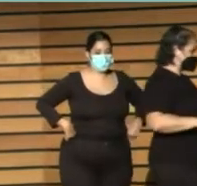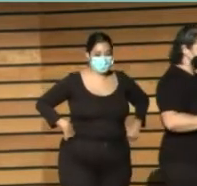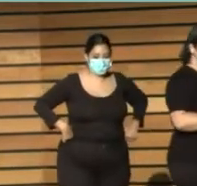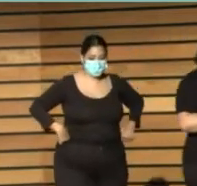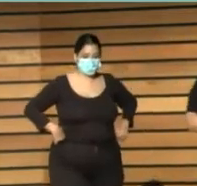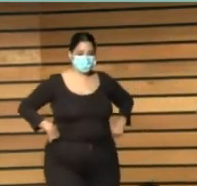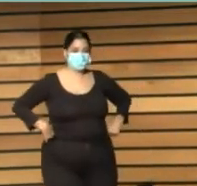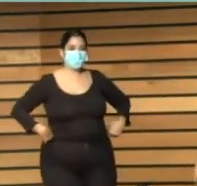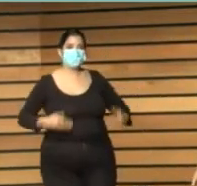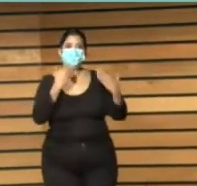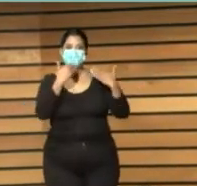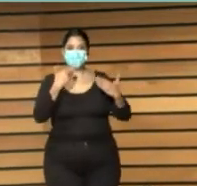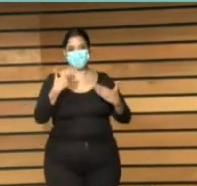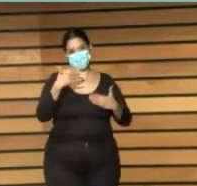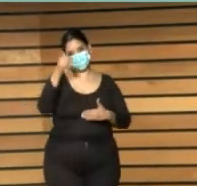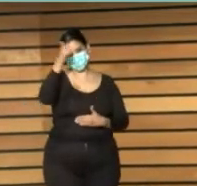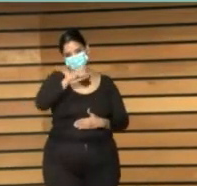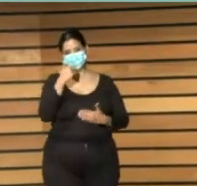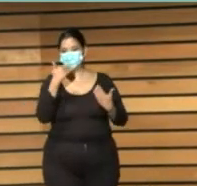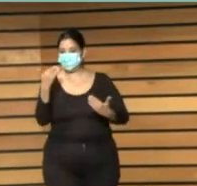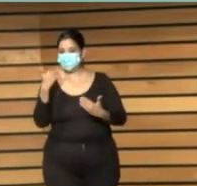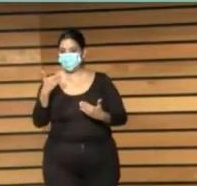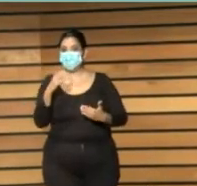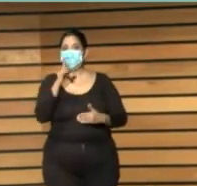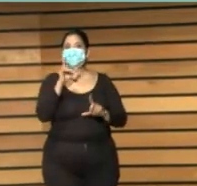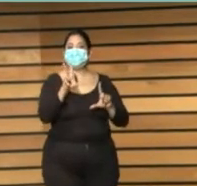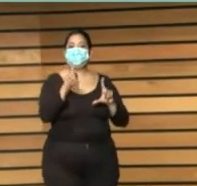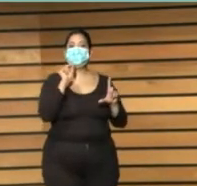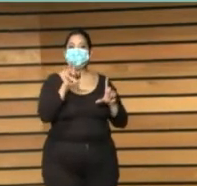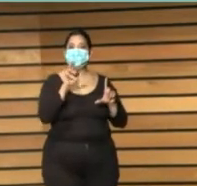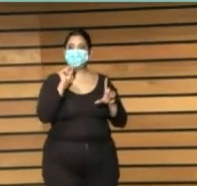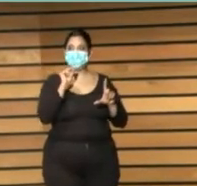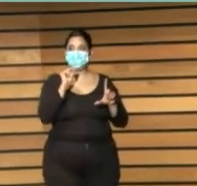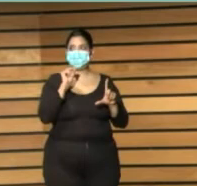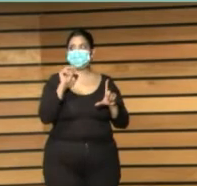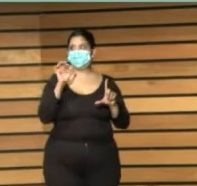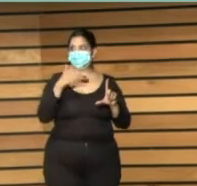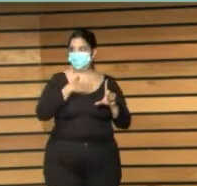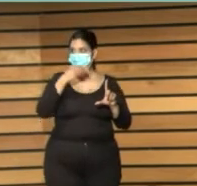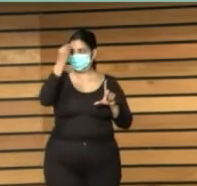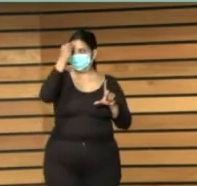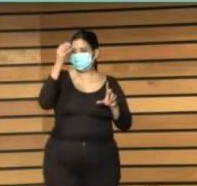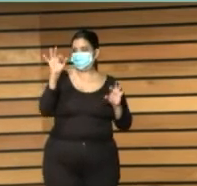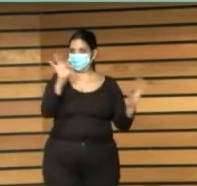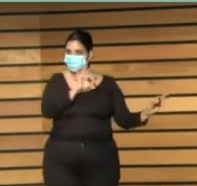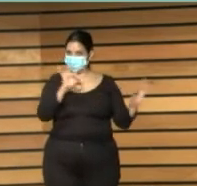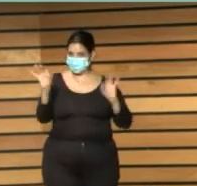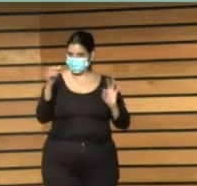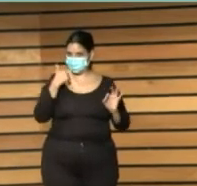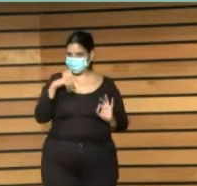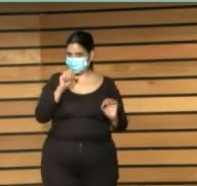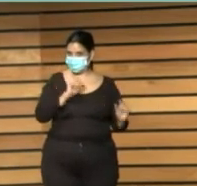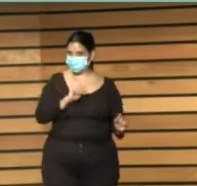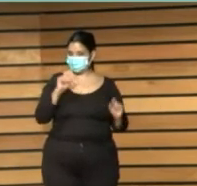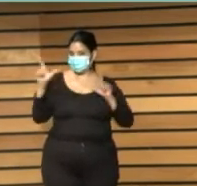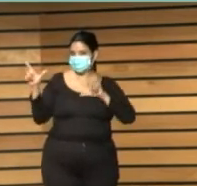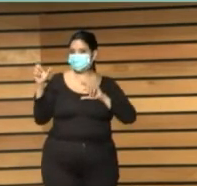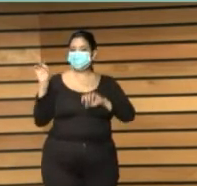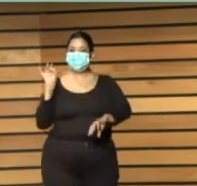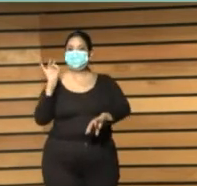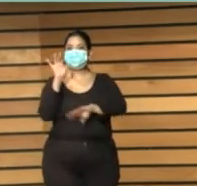Gracias, Julio. Ahora tenemos un vídeo, creo que estará preparado, que nos ha enviado